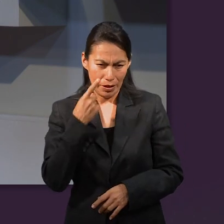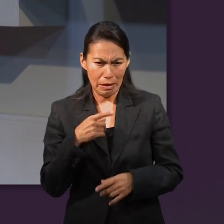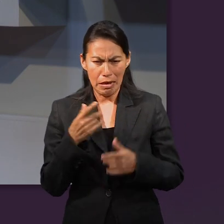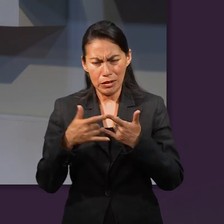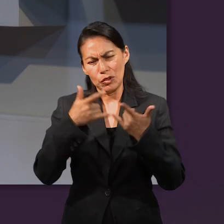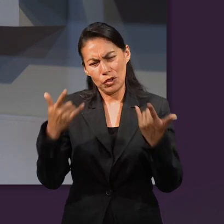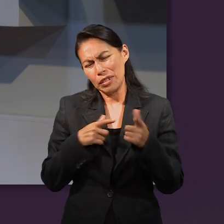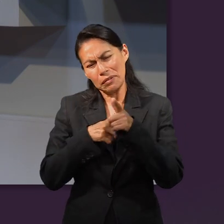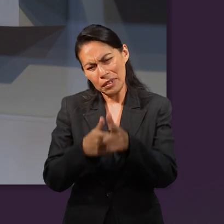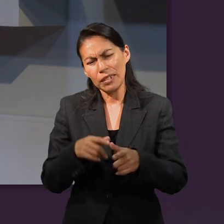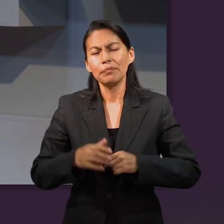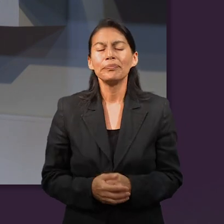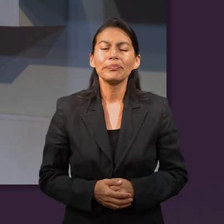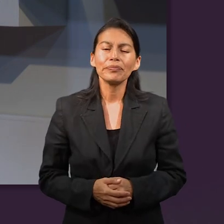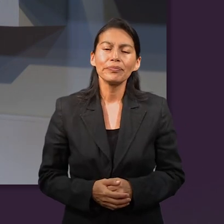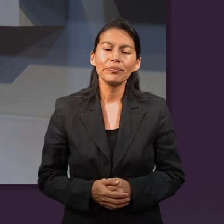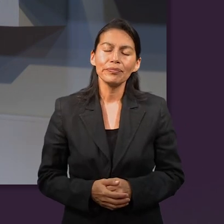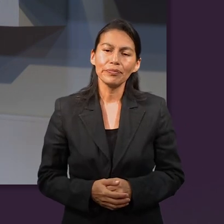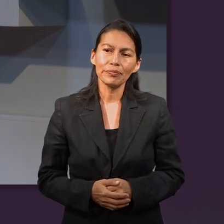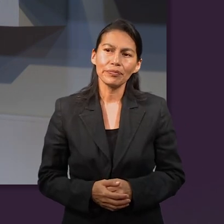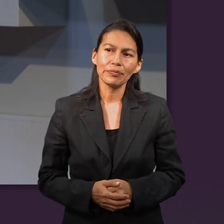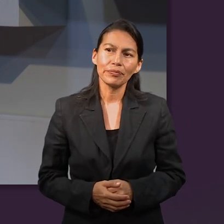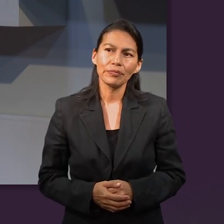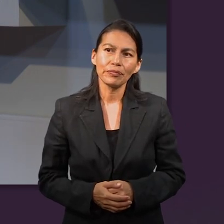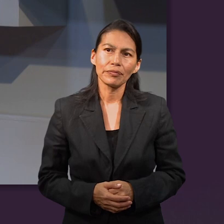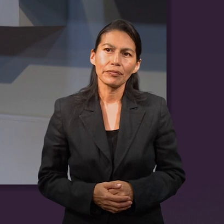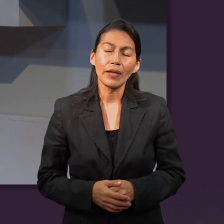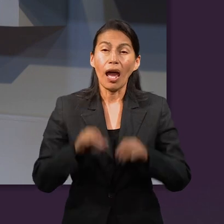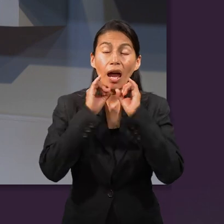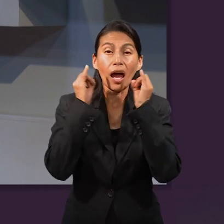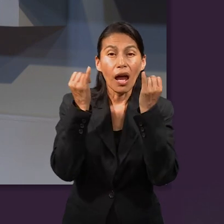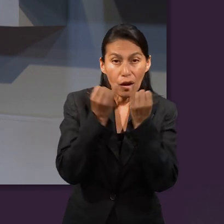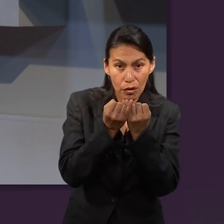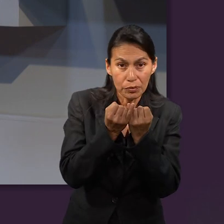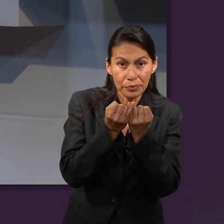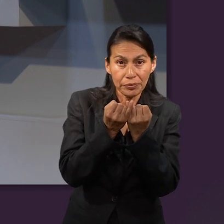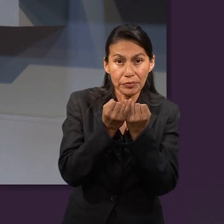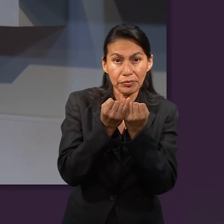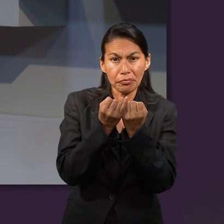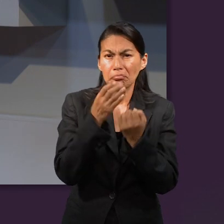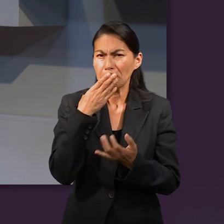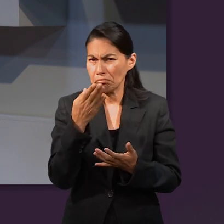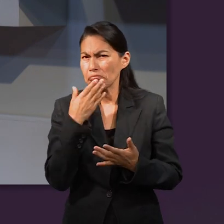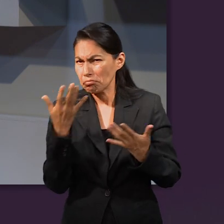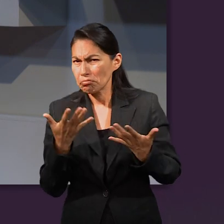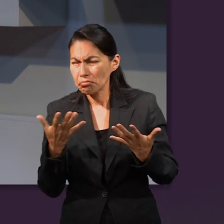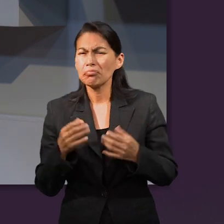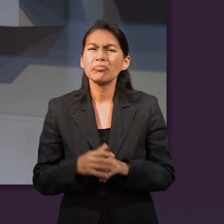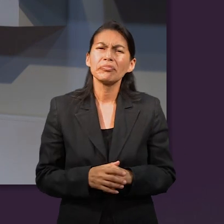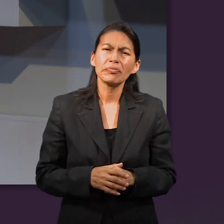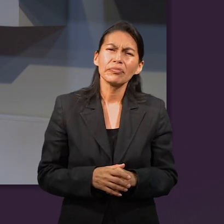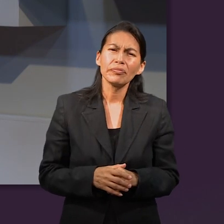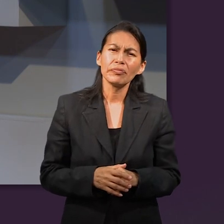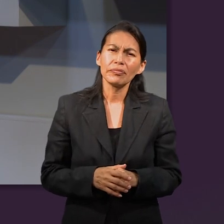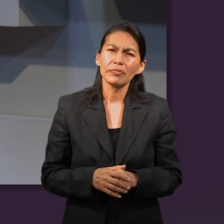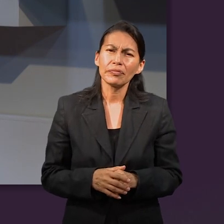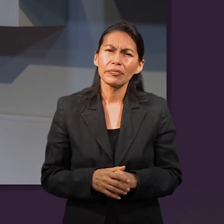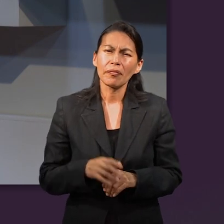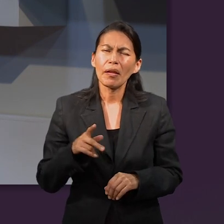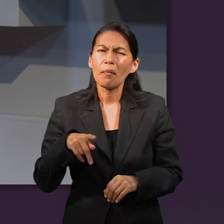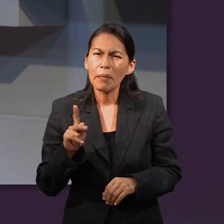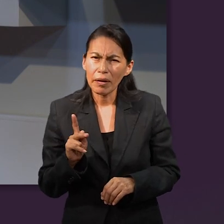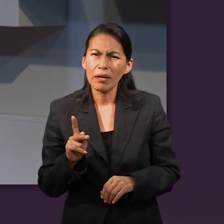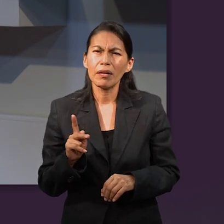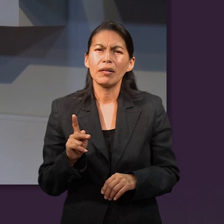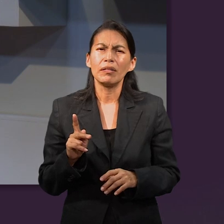bueno, tenemos que avanzar con la historia. Y entonces a Jacob le empieza a ir muy bien, pero